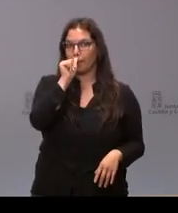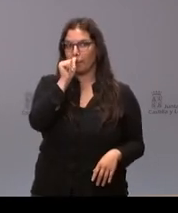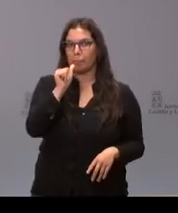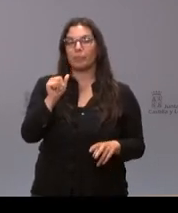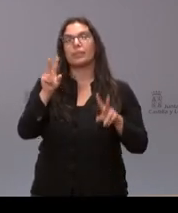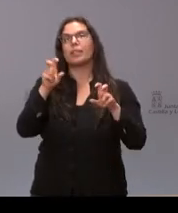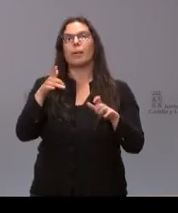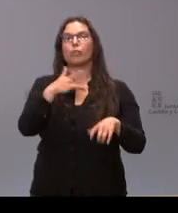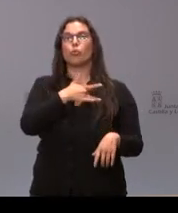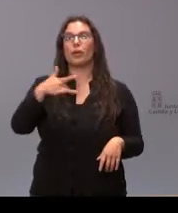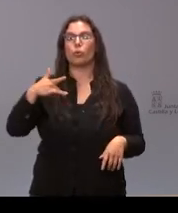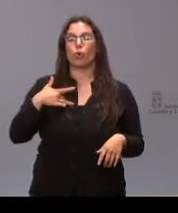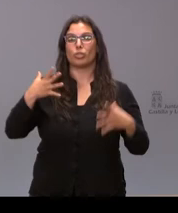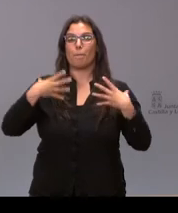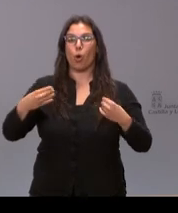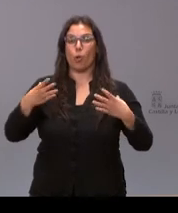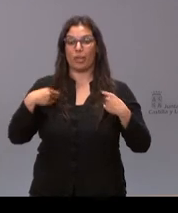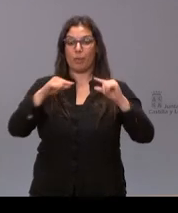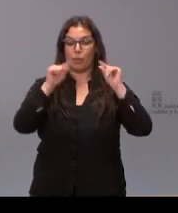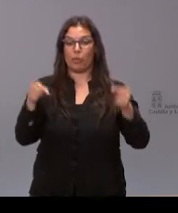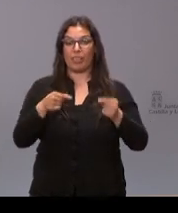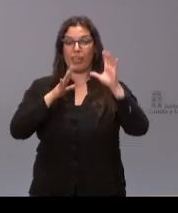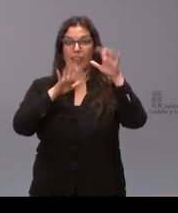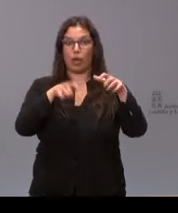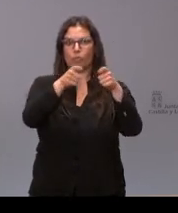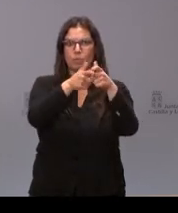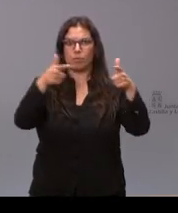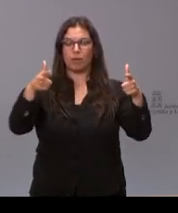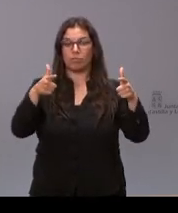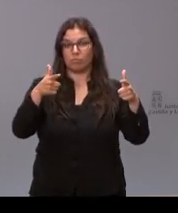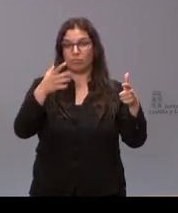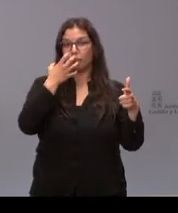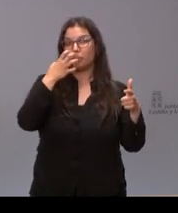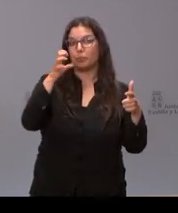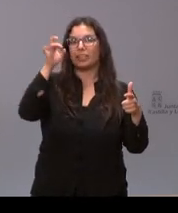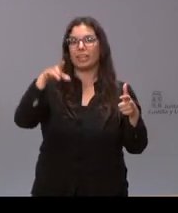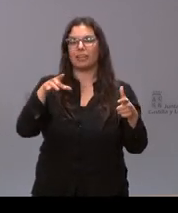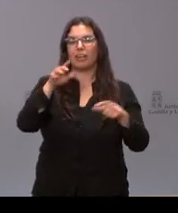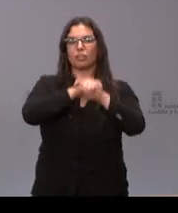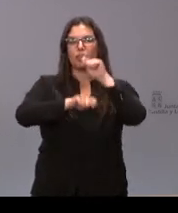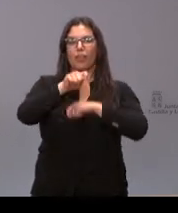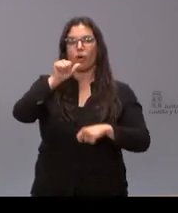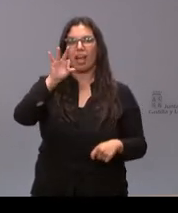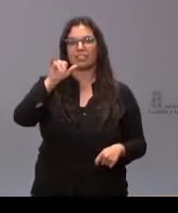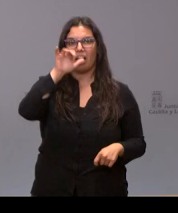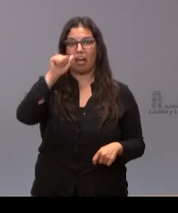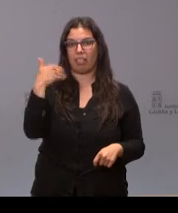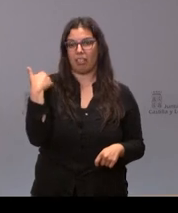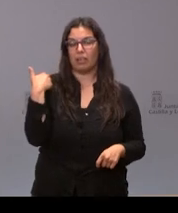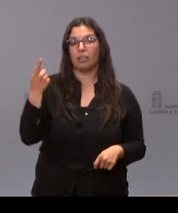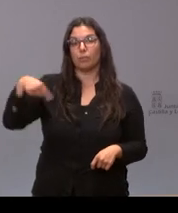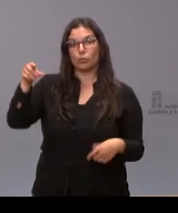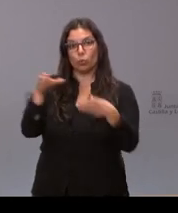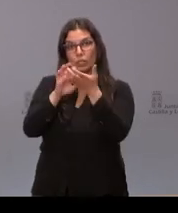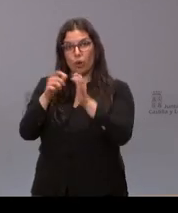tuberculosis bovina en la provincia de León que ha denunciado Asaja recientemente no sé si van a tomar medidas por parte de la